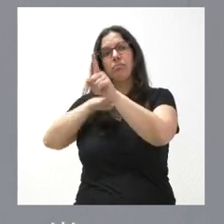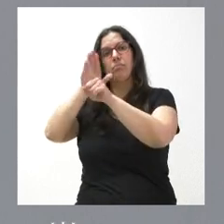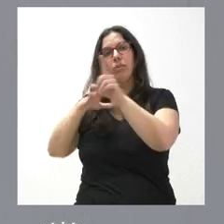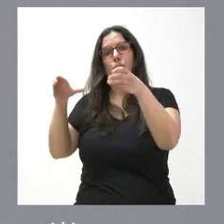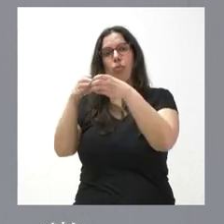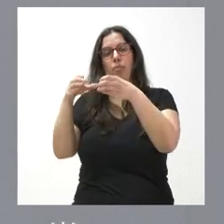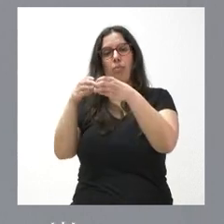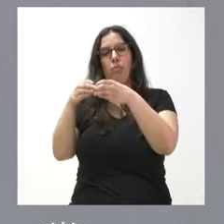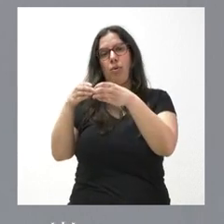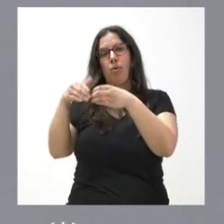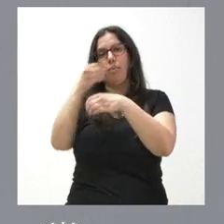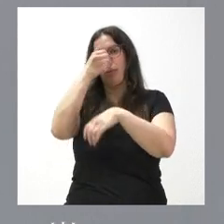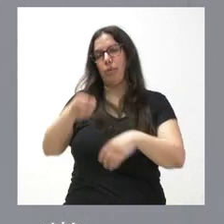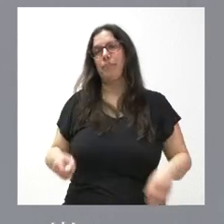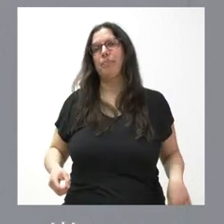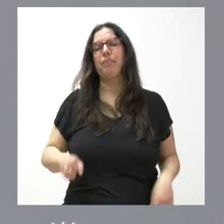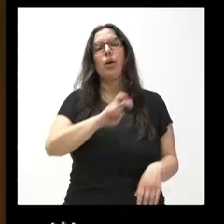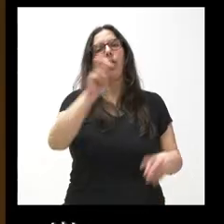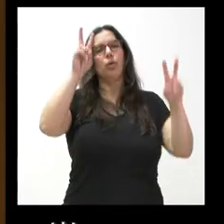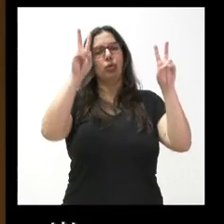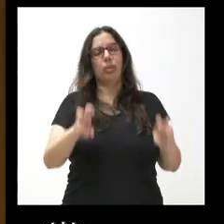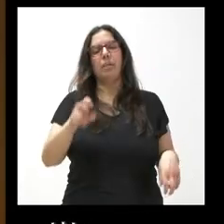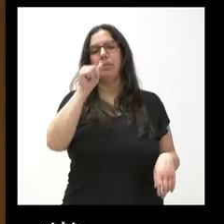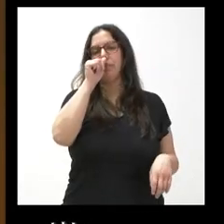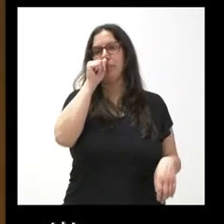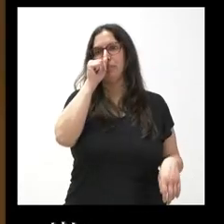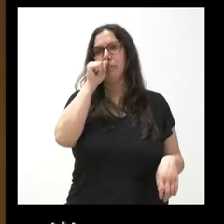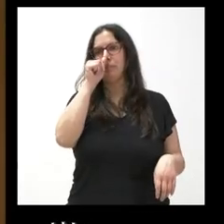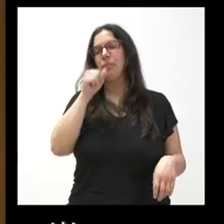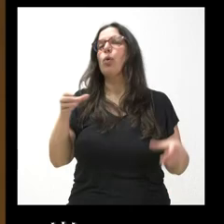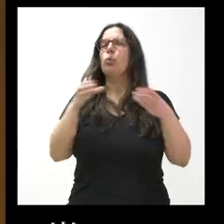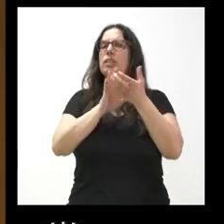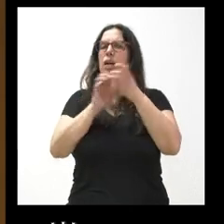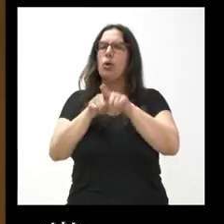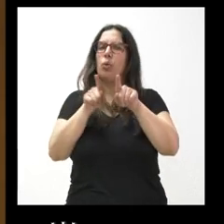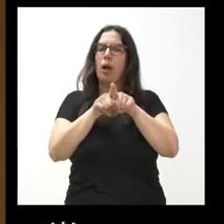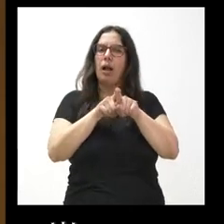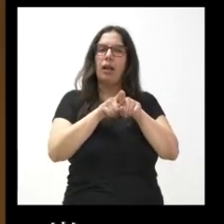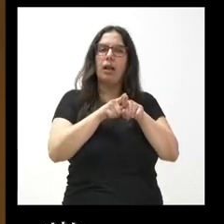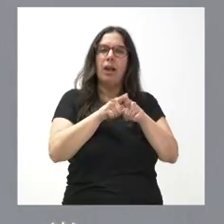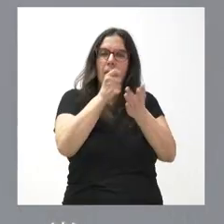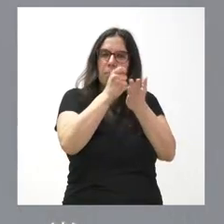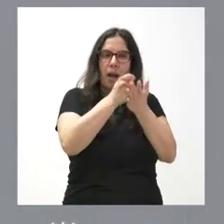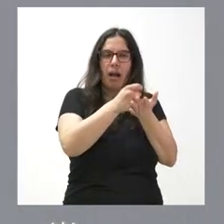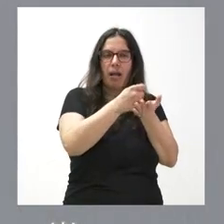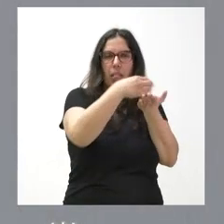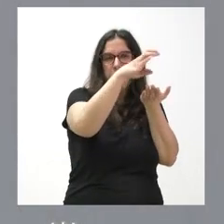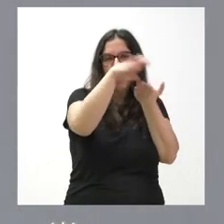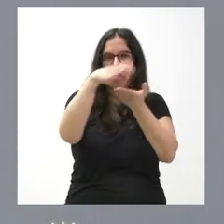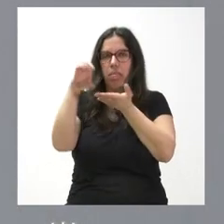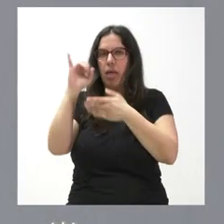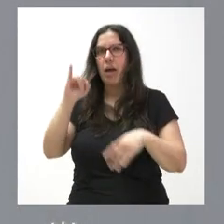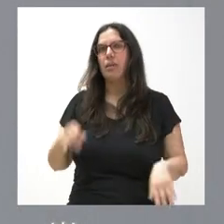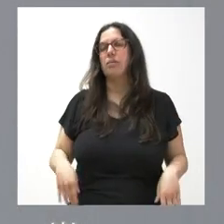Sí, sobre otro asunto. Portavoz, ¿la Junta paga paguitas? La Junta de Castilla y León siempre queda un